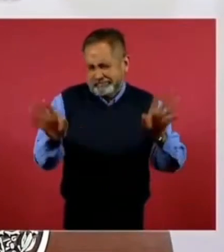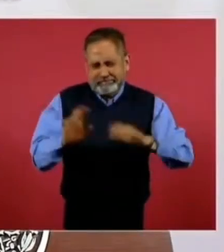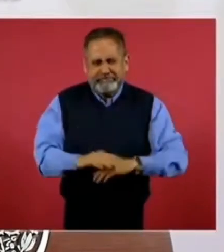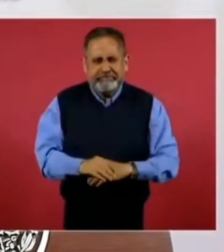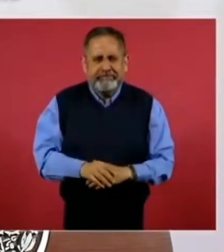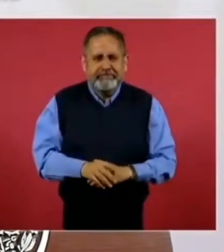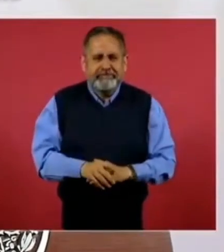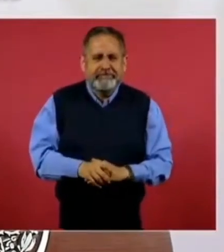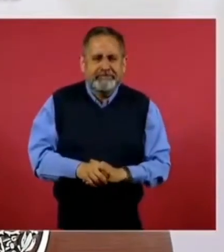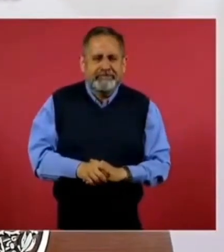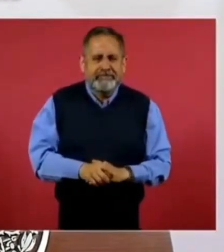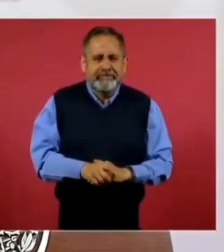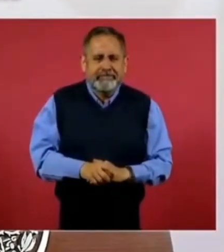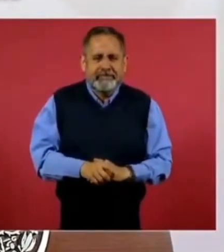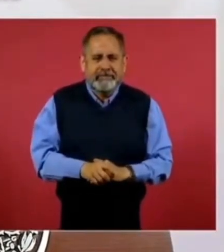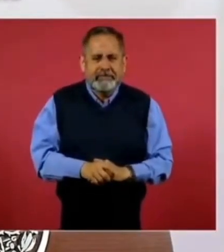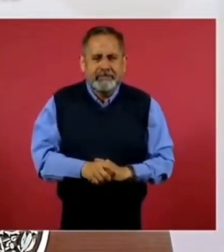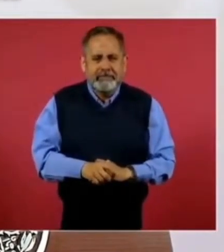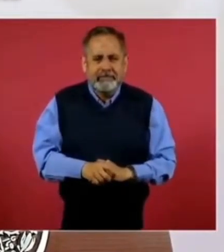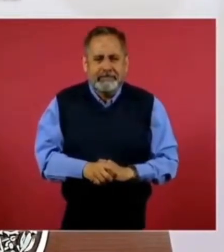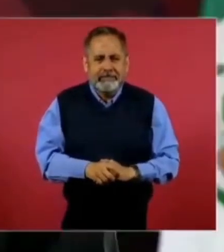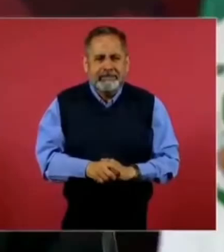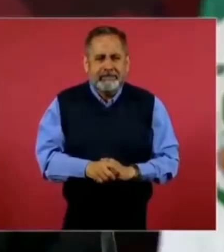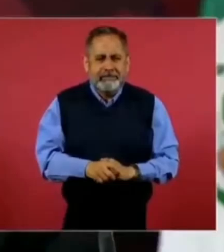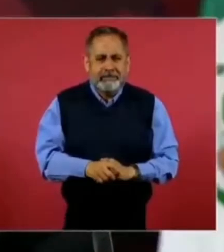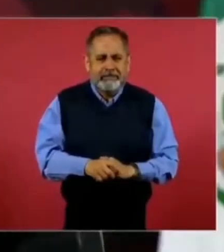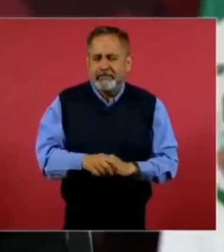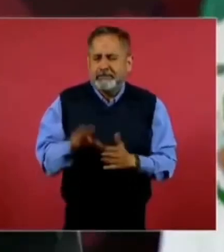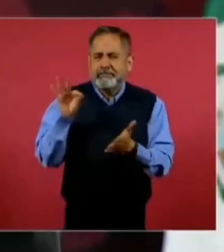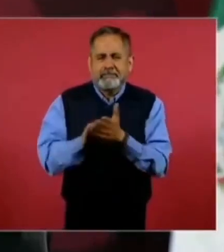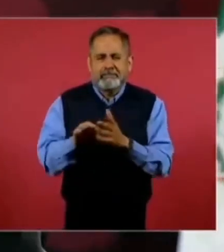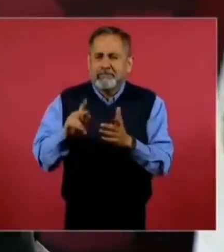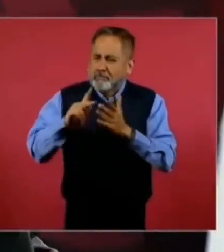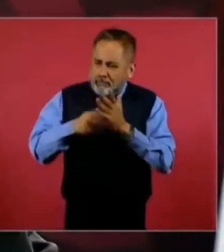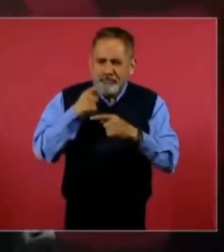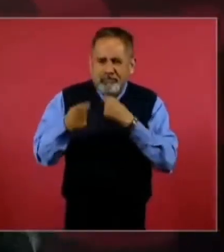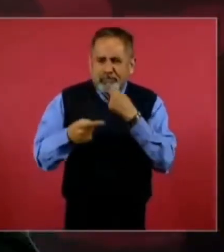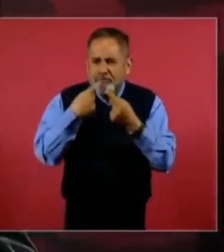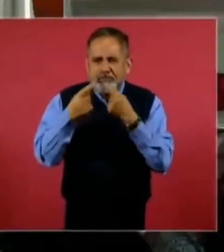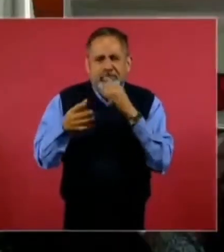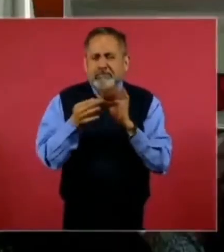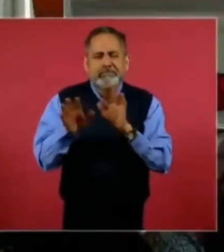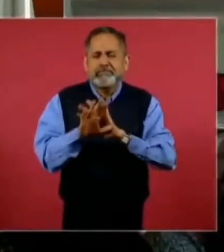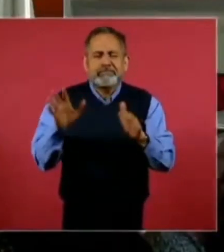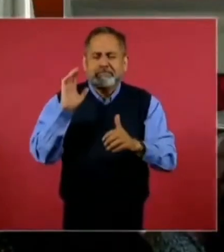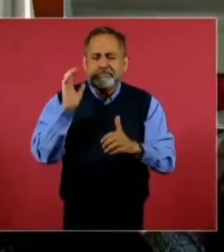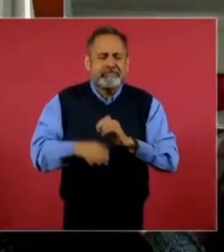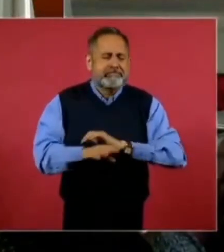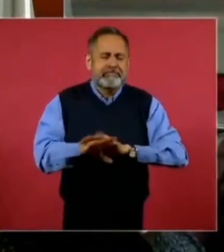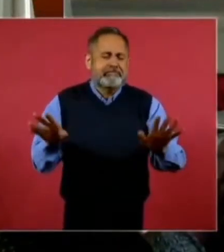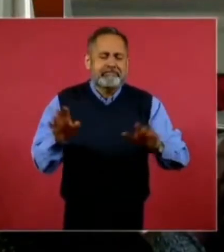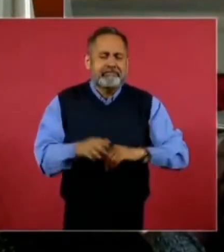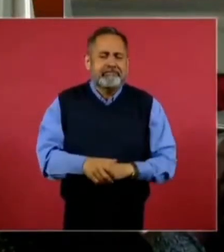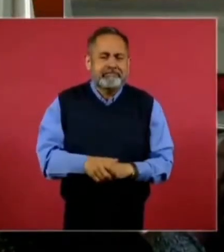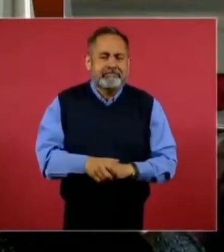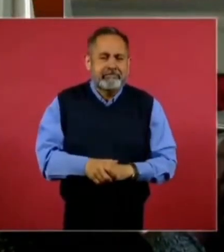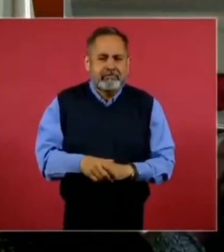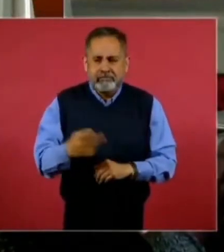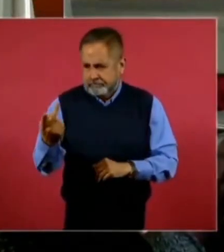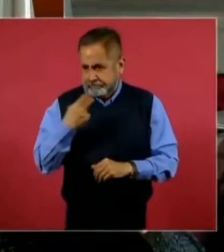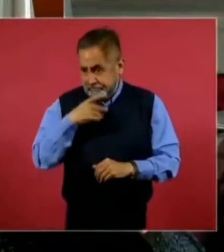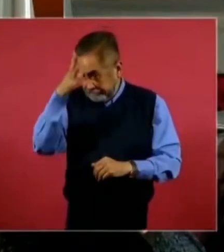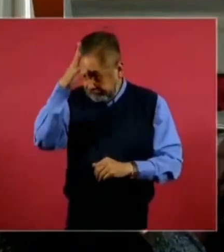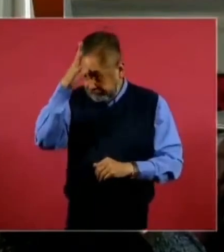y no se volvió a tratar el tema, es un acuerdo